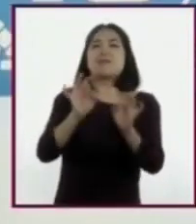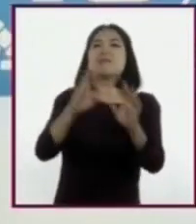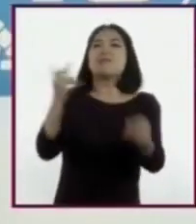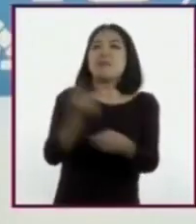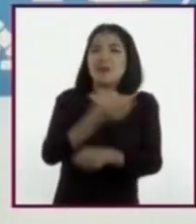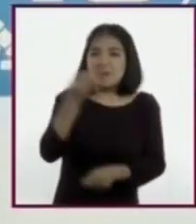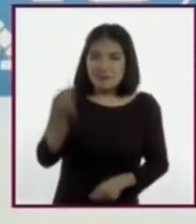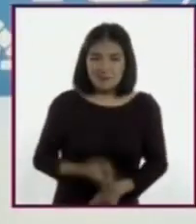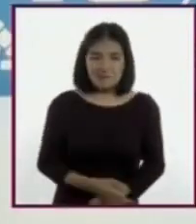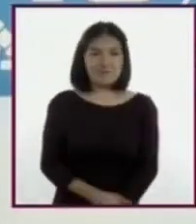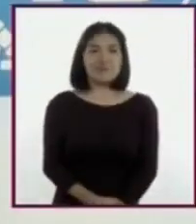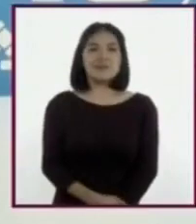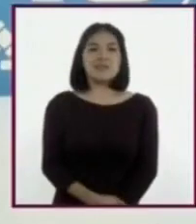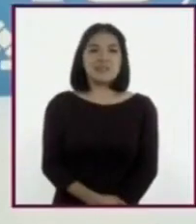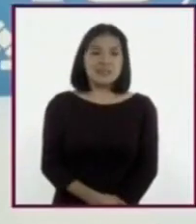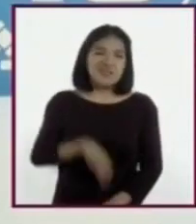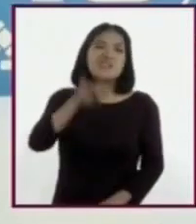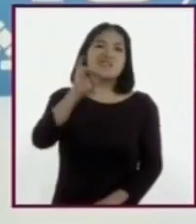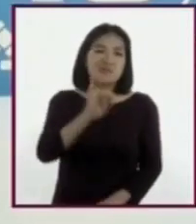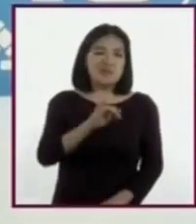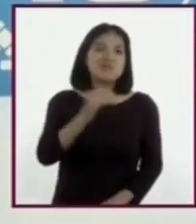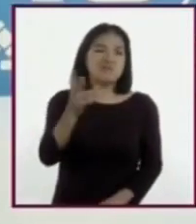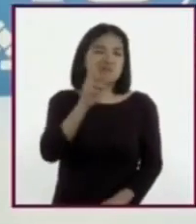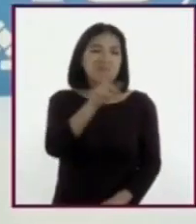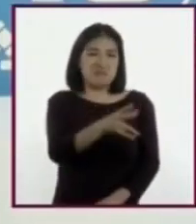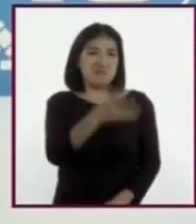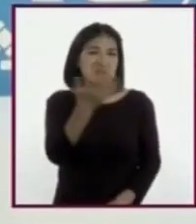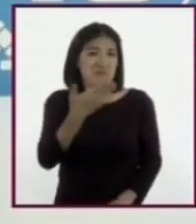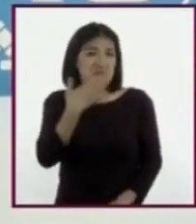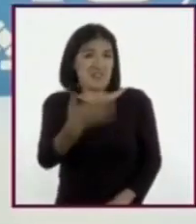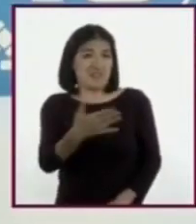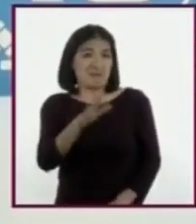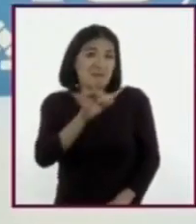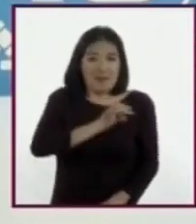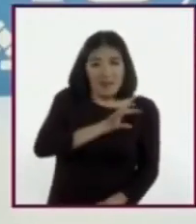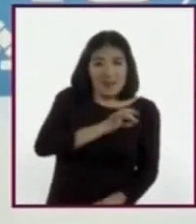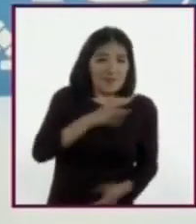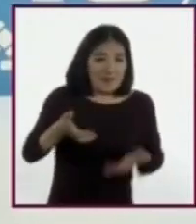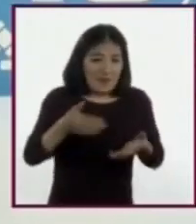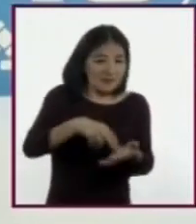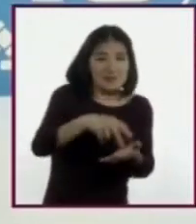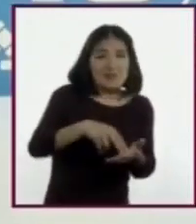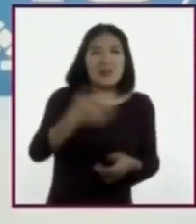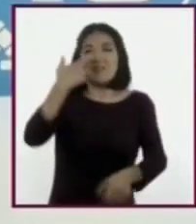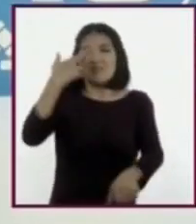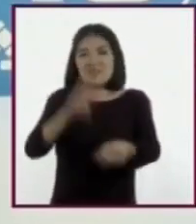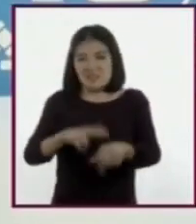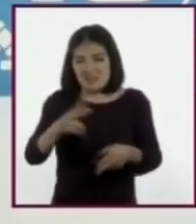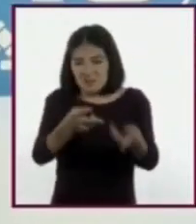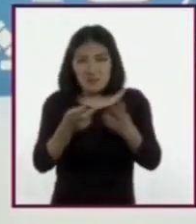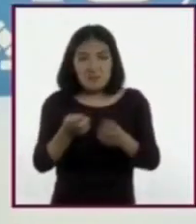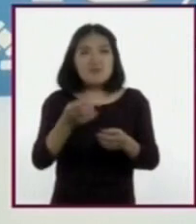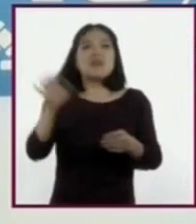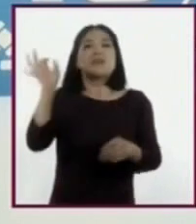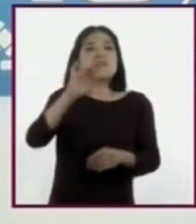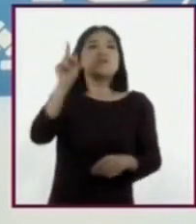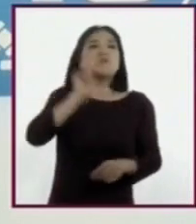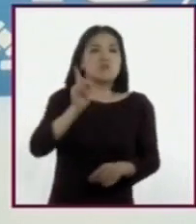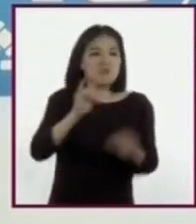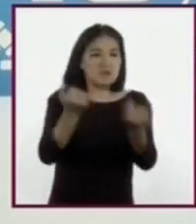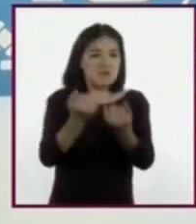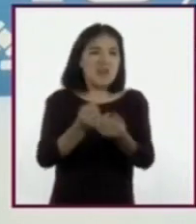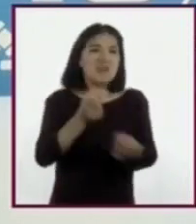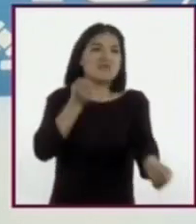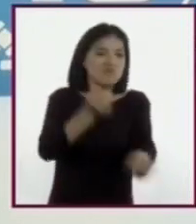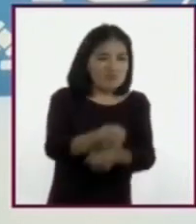¿Es correcto que nos acostumbremos a tener miedo en la calle? No solo los asaltos, sino el maltrato que las mujeres reciben